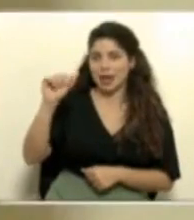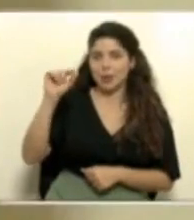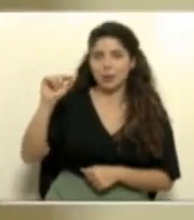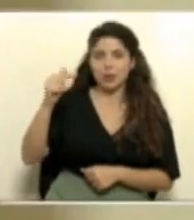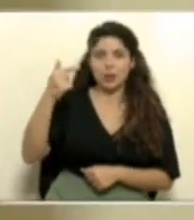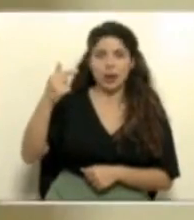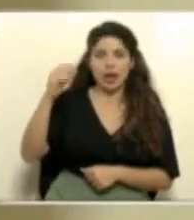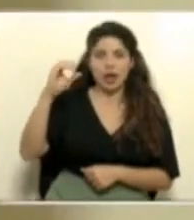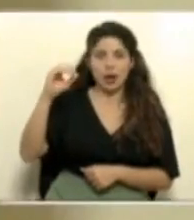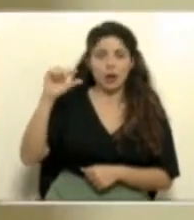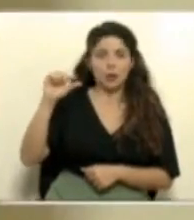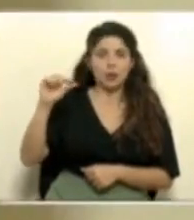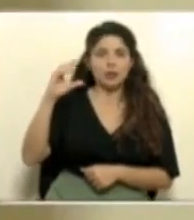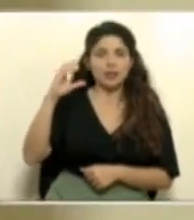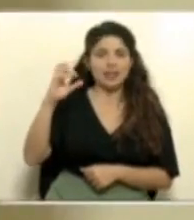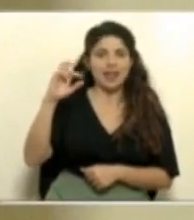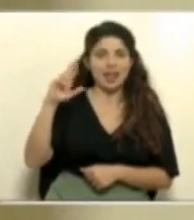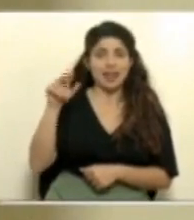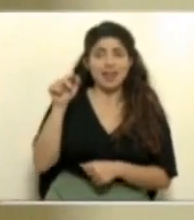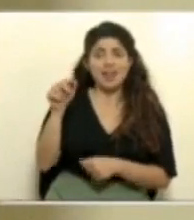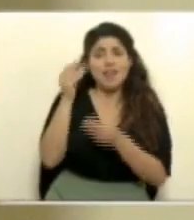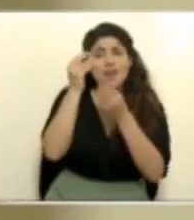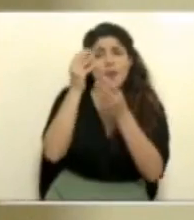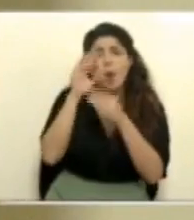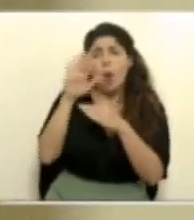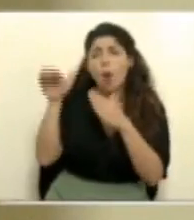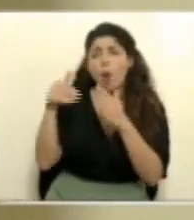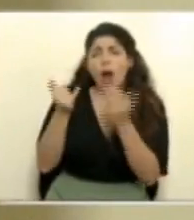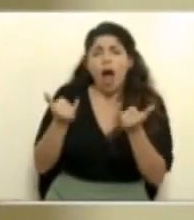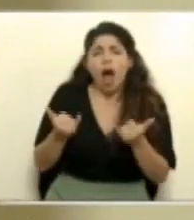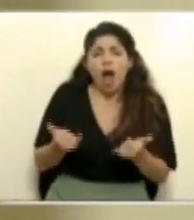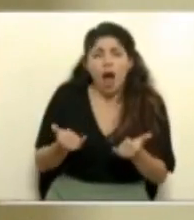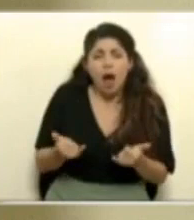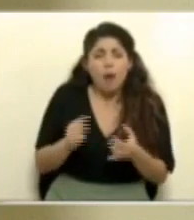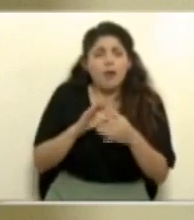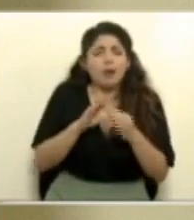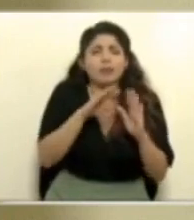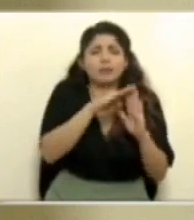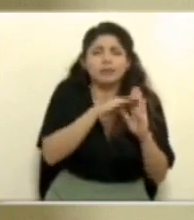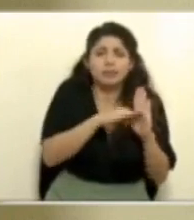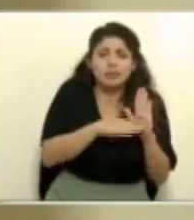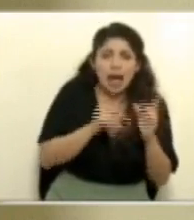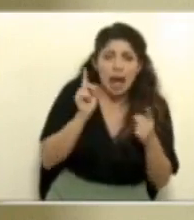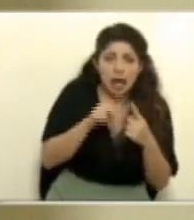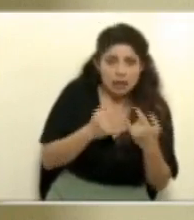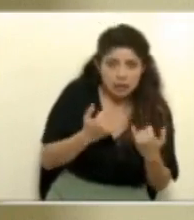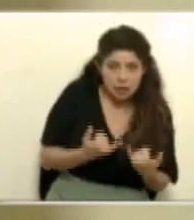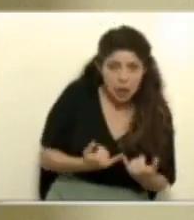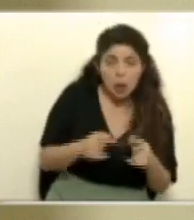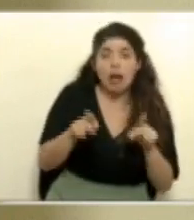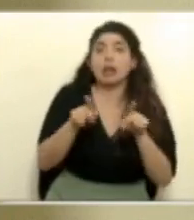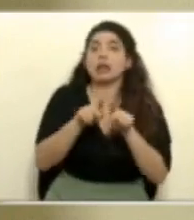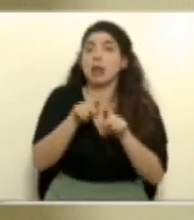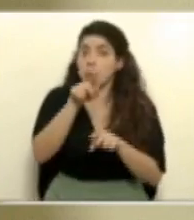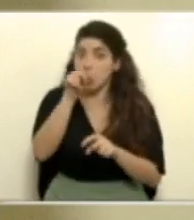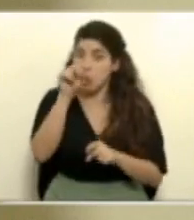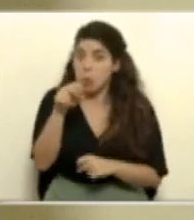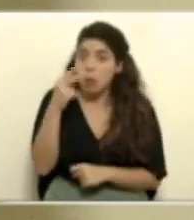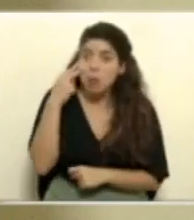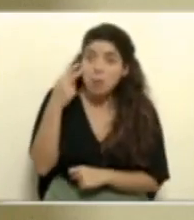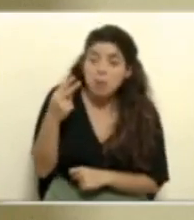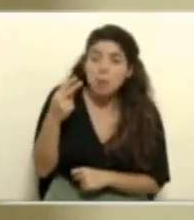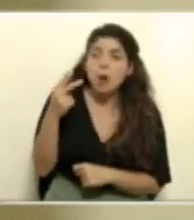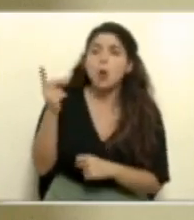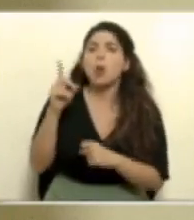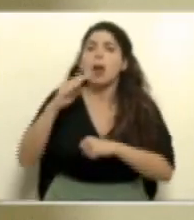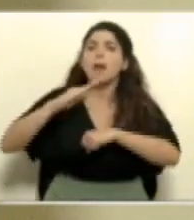alertas. El sitio está totalmente actualizado con las medidas sanitarias vigentes a la fecha. También ahí pueden encontrar las